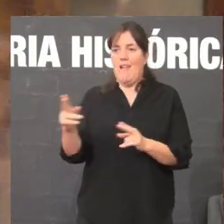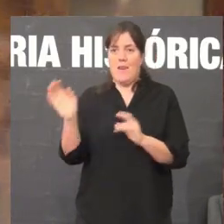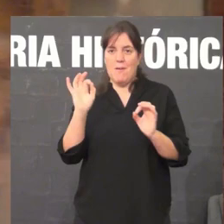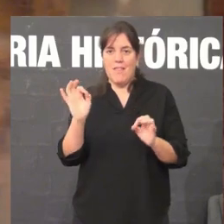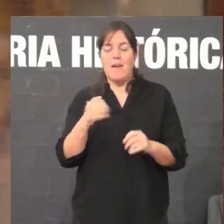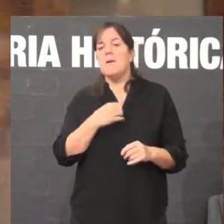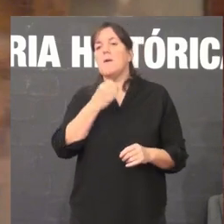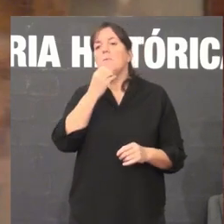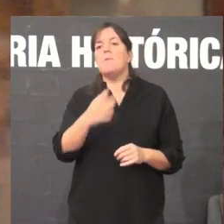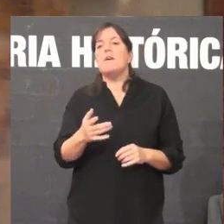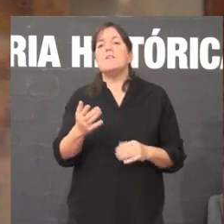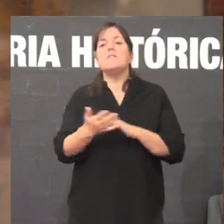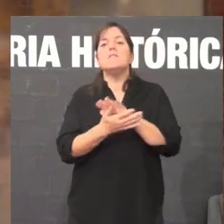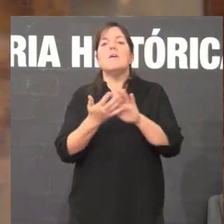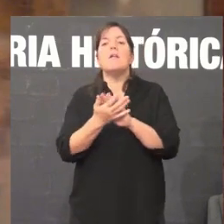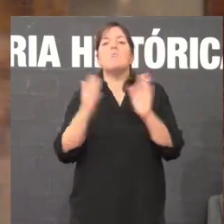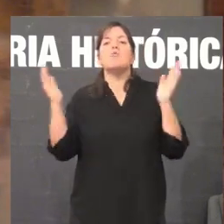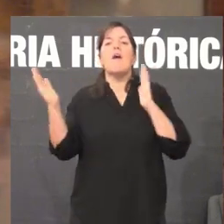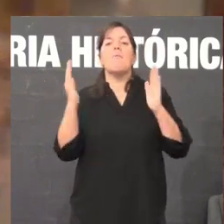En concreto, sobre o franquismo,